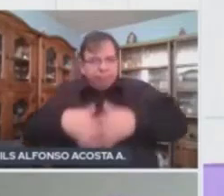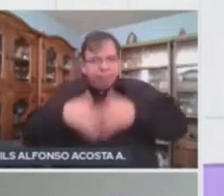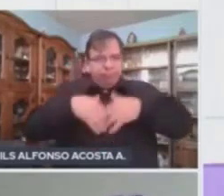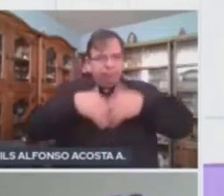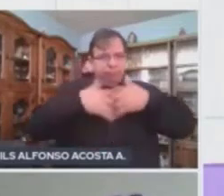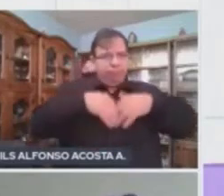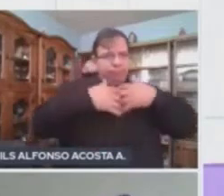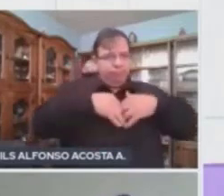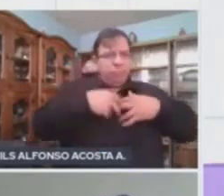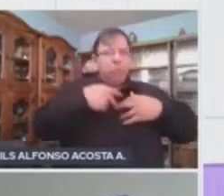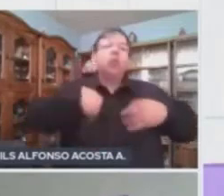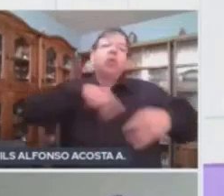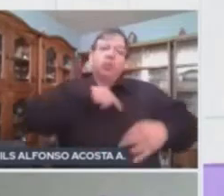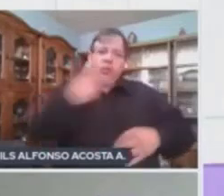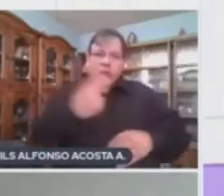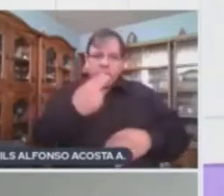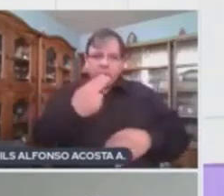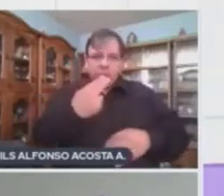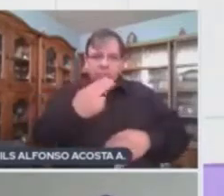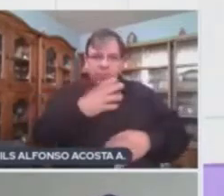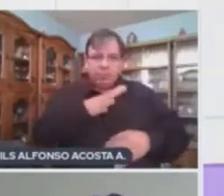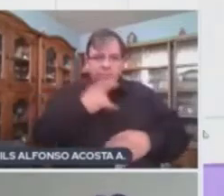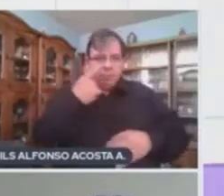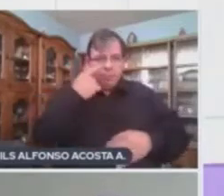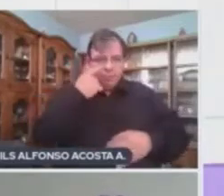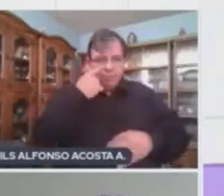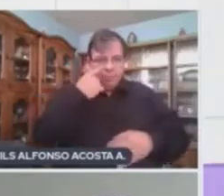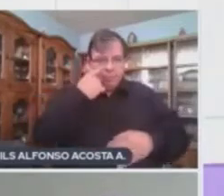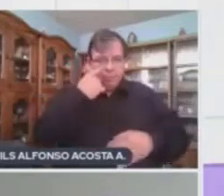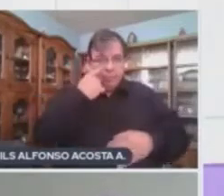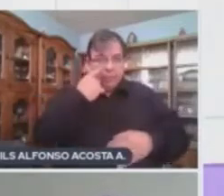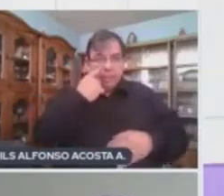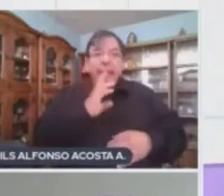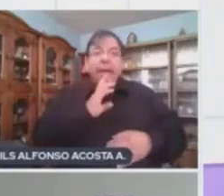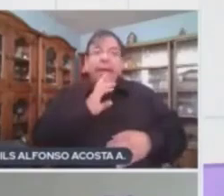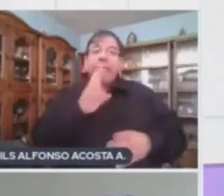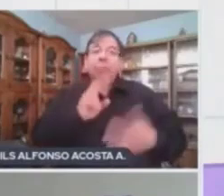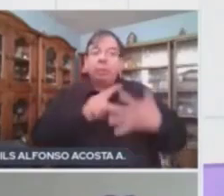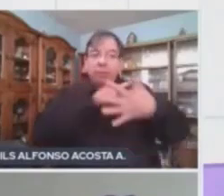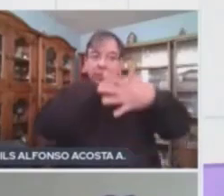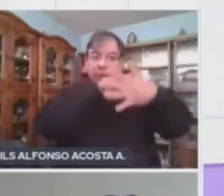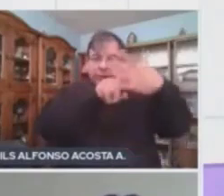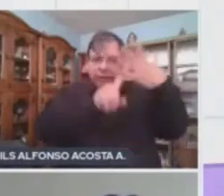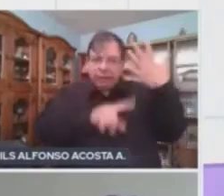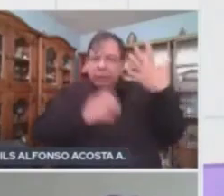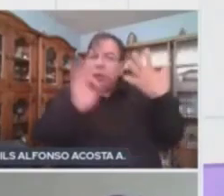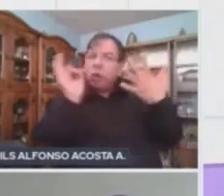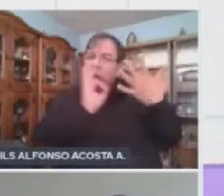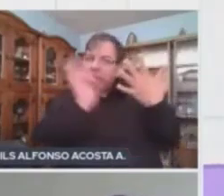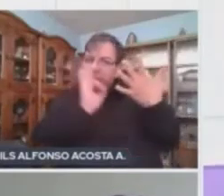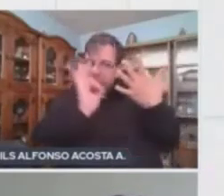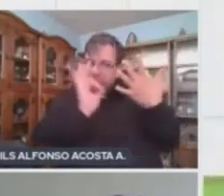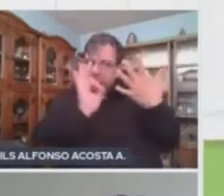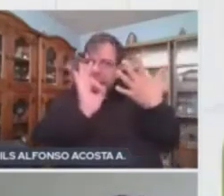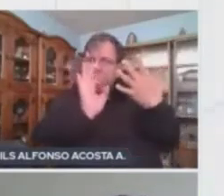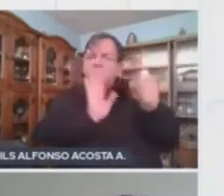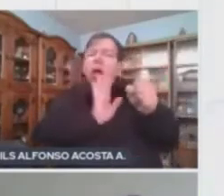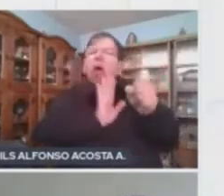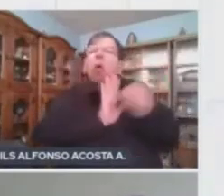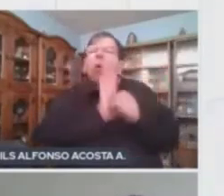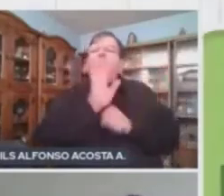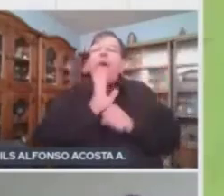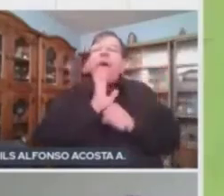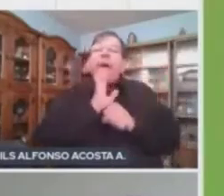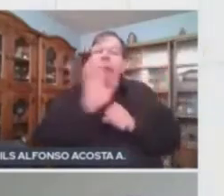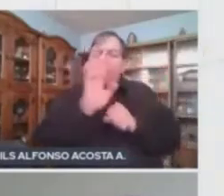Aquí tenemos cinco posibles respuestas. Vamos a ver cuáles son las que tienen que ver